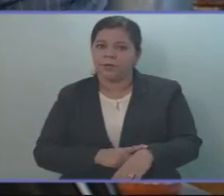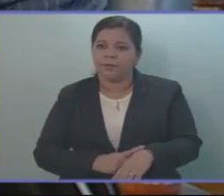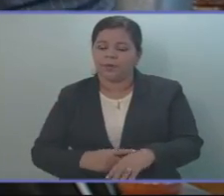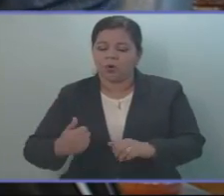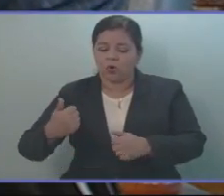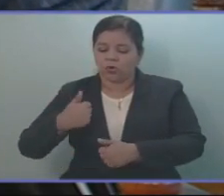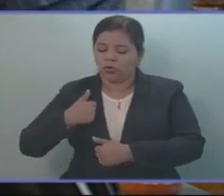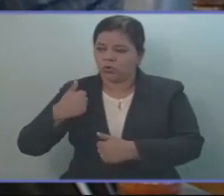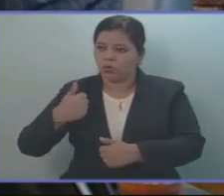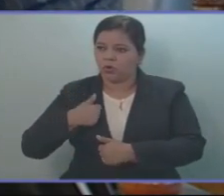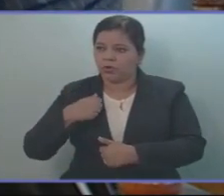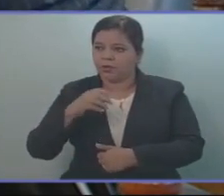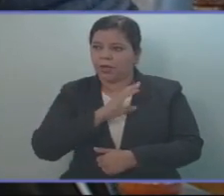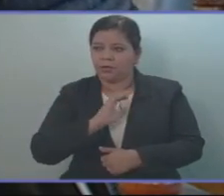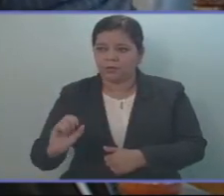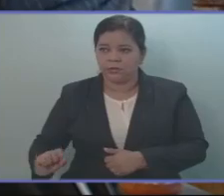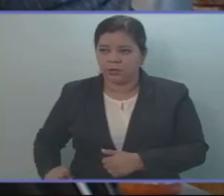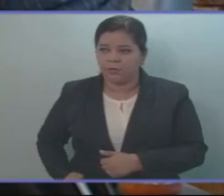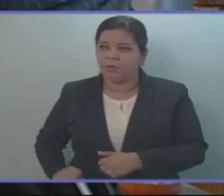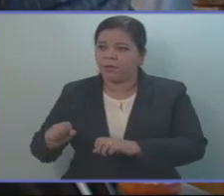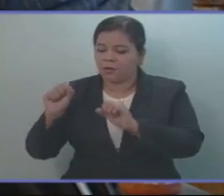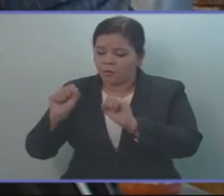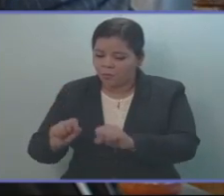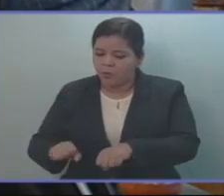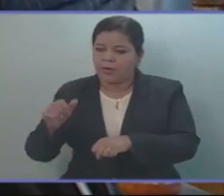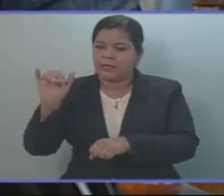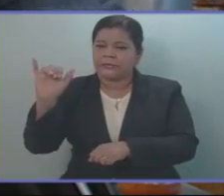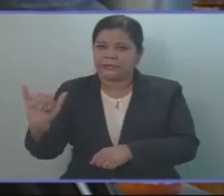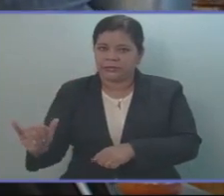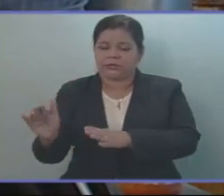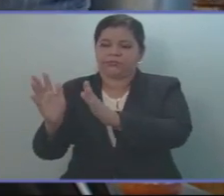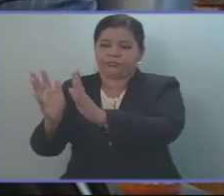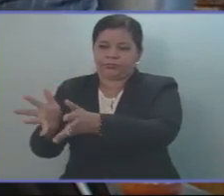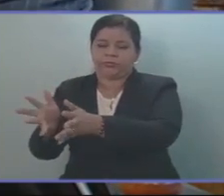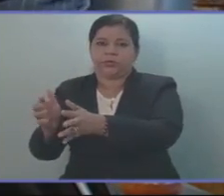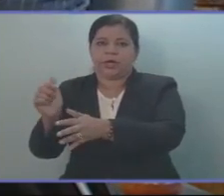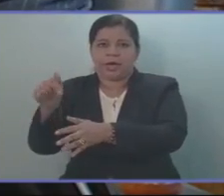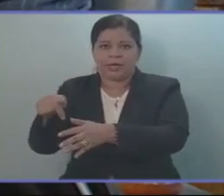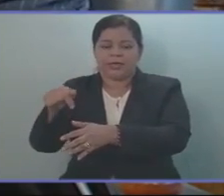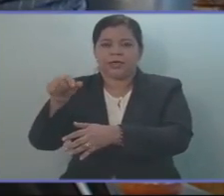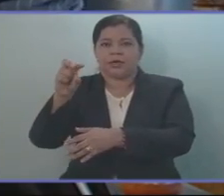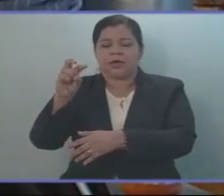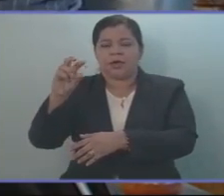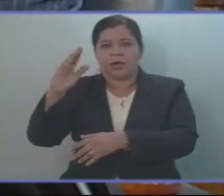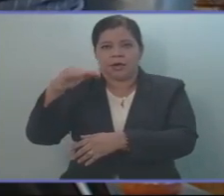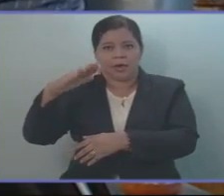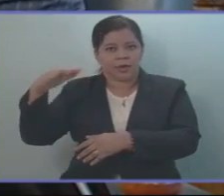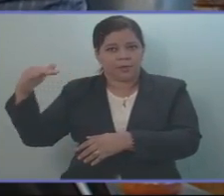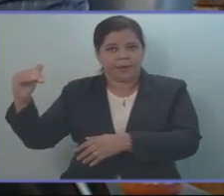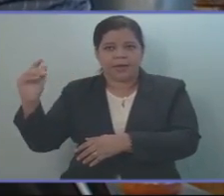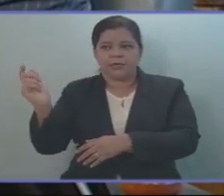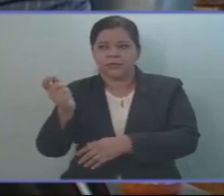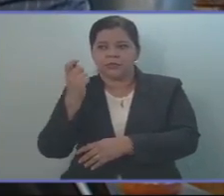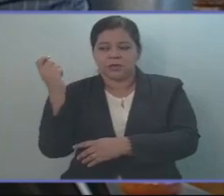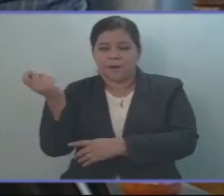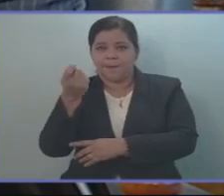las tropas de El Salvador allá en la misión en Mali, en el cuerpo de la MINUSMA,